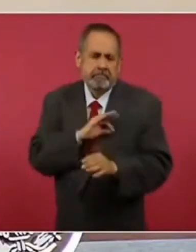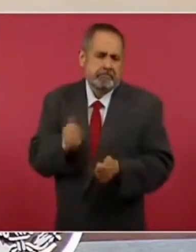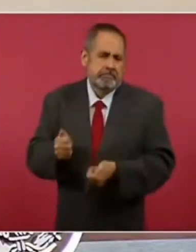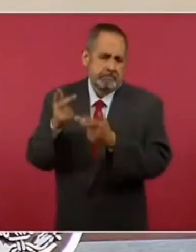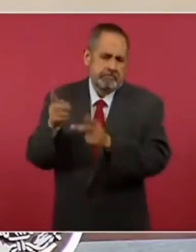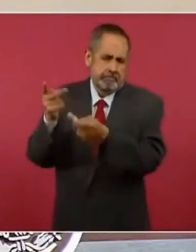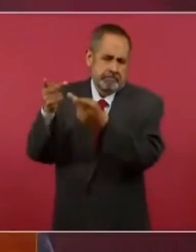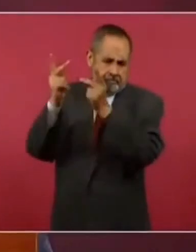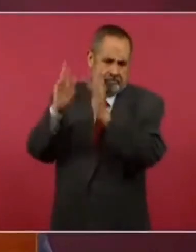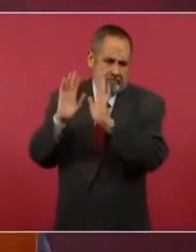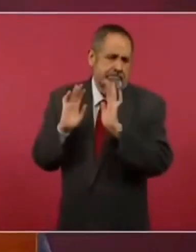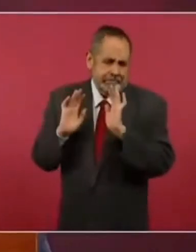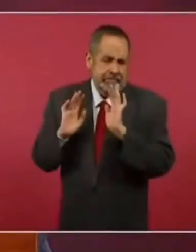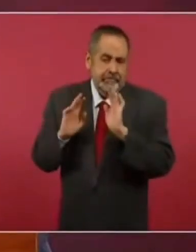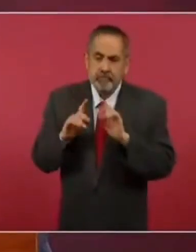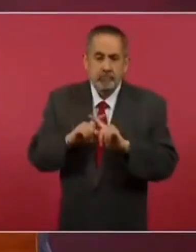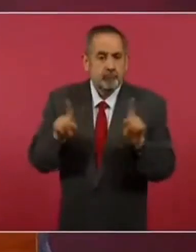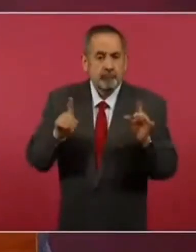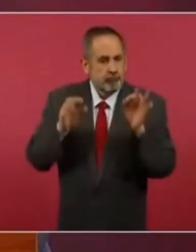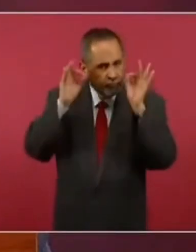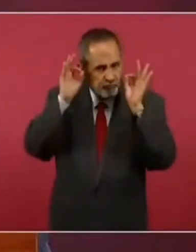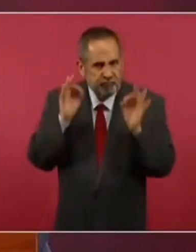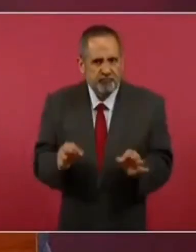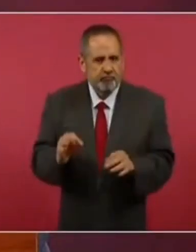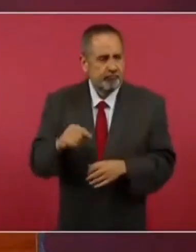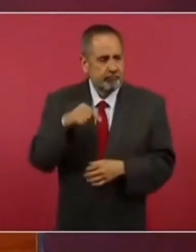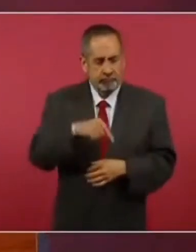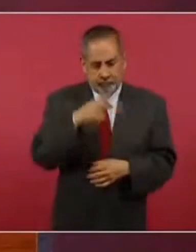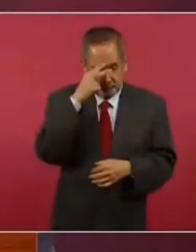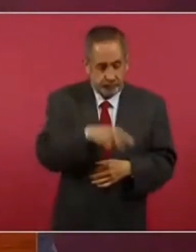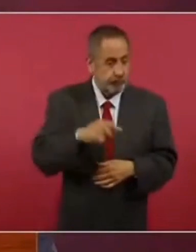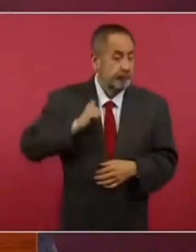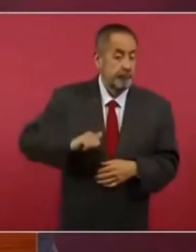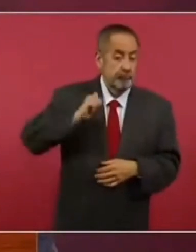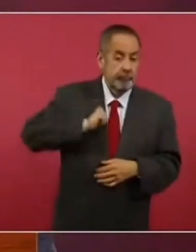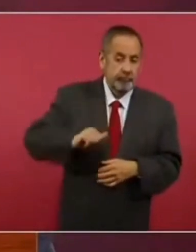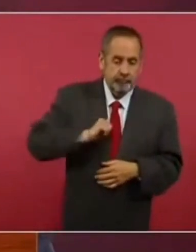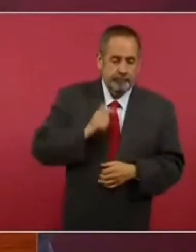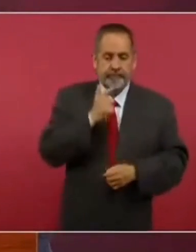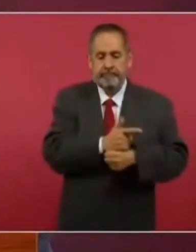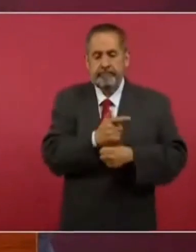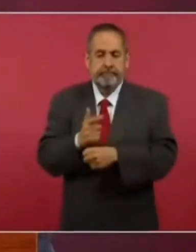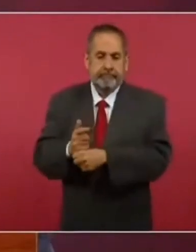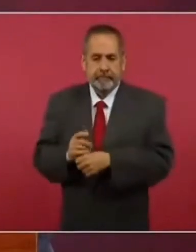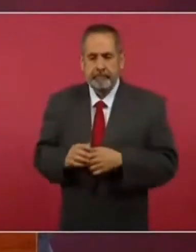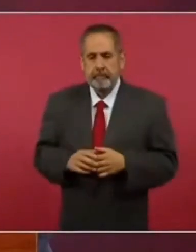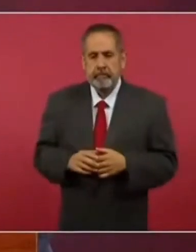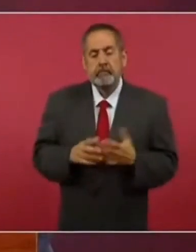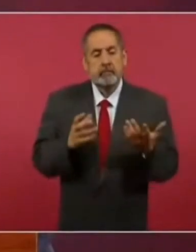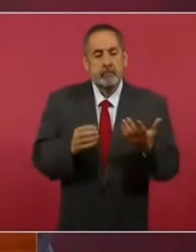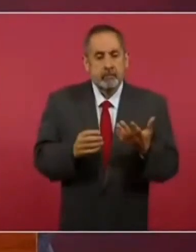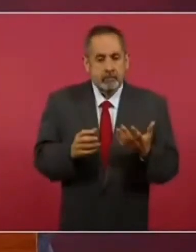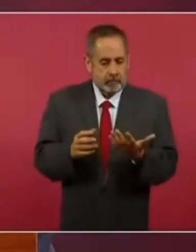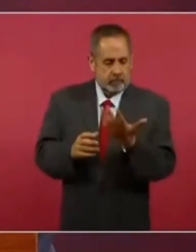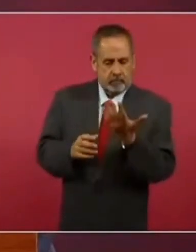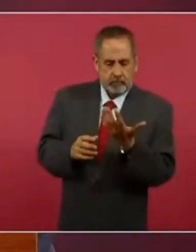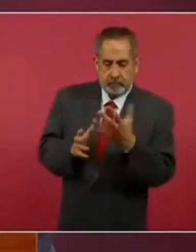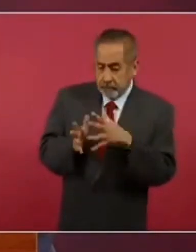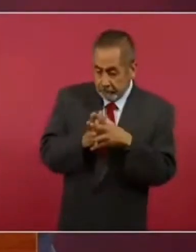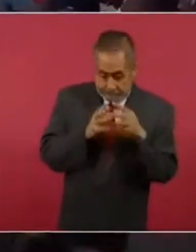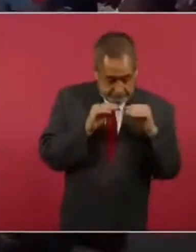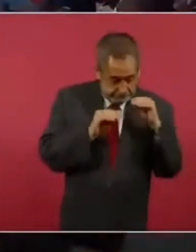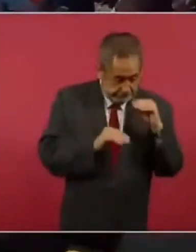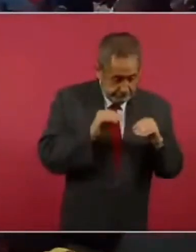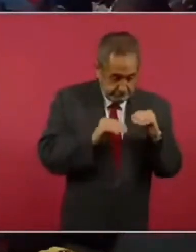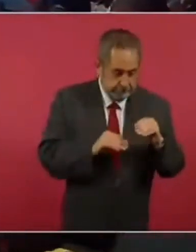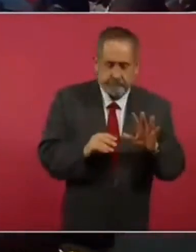evidentemente, circular con libertad, o distinguirlos de reproducciones de bienes arqueológicos que